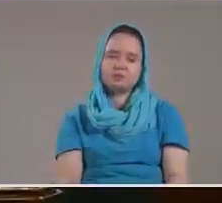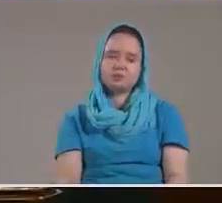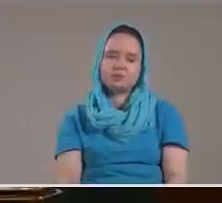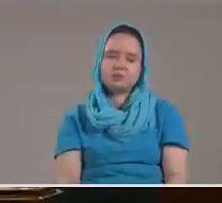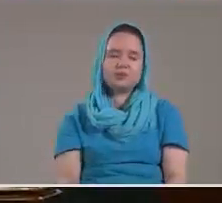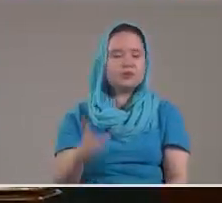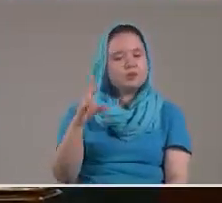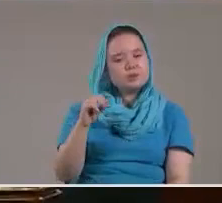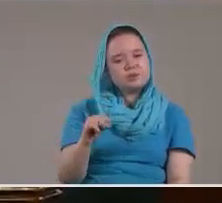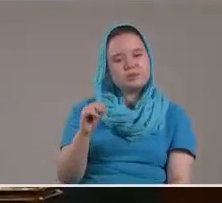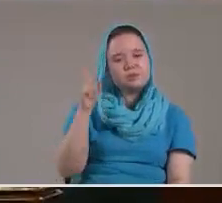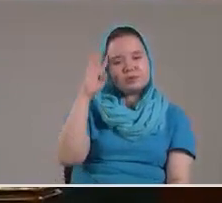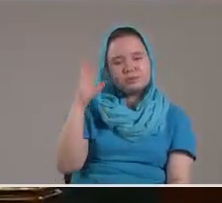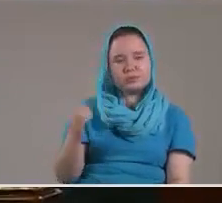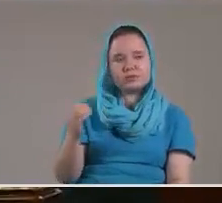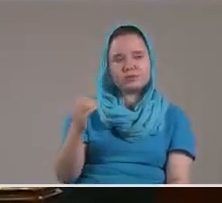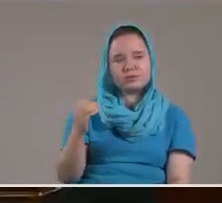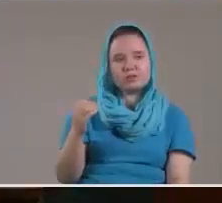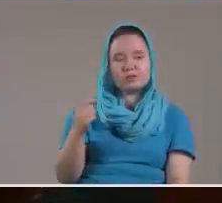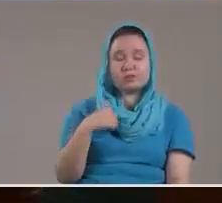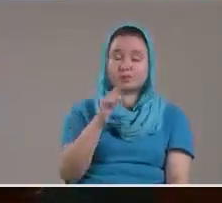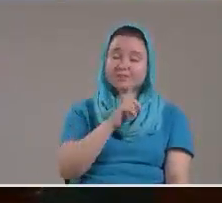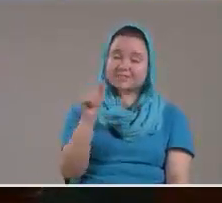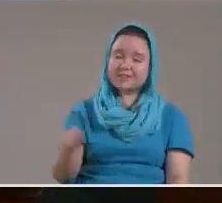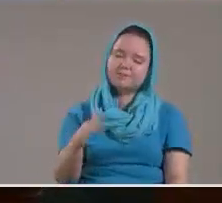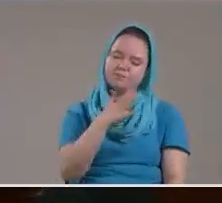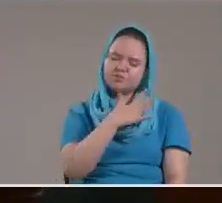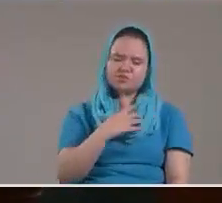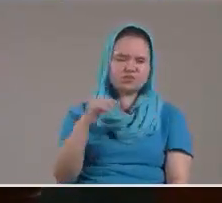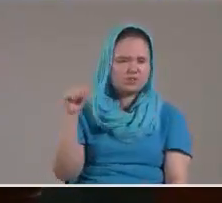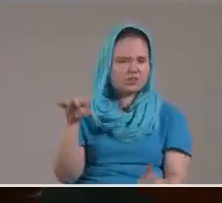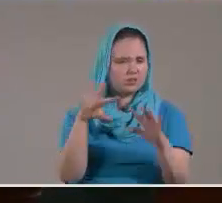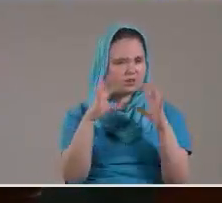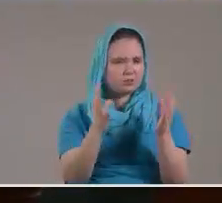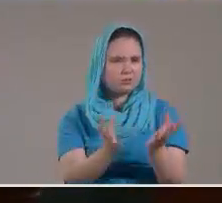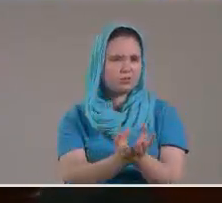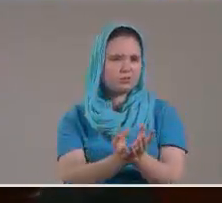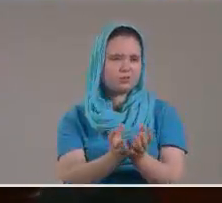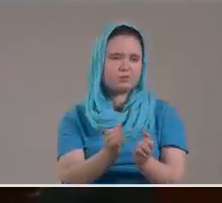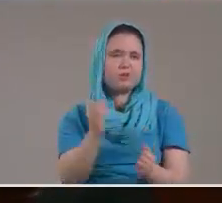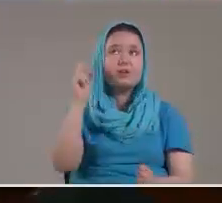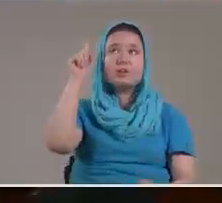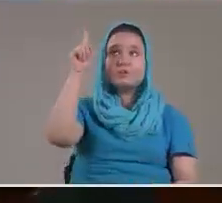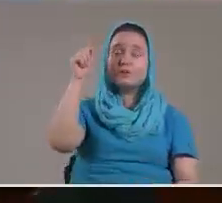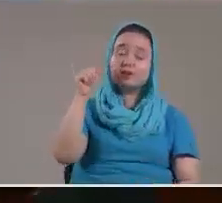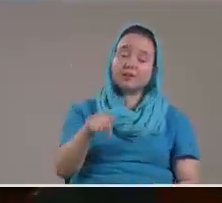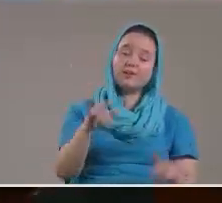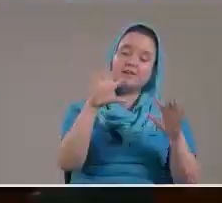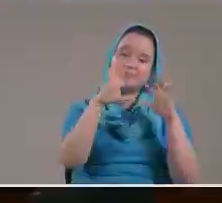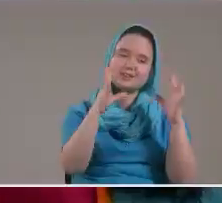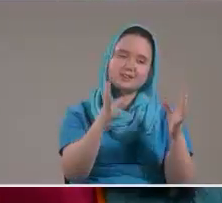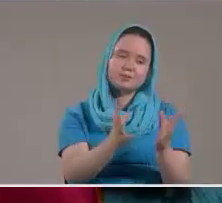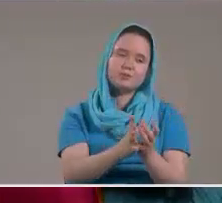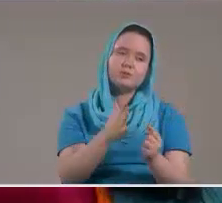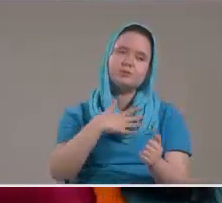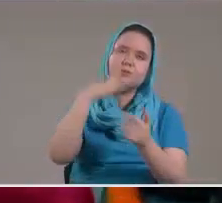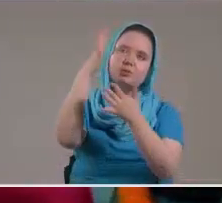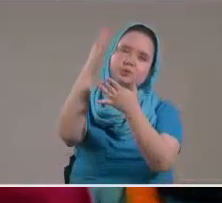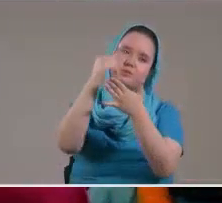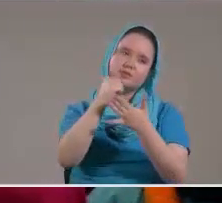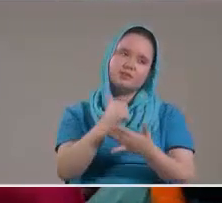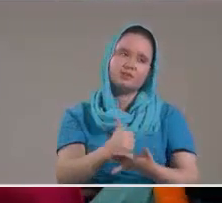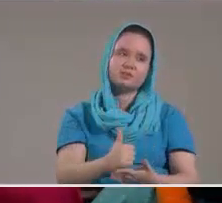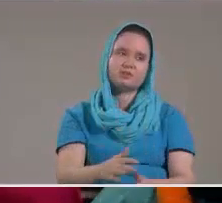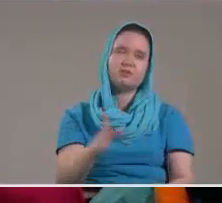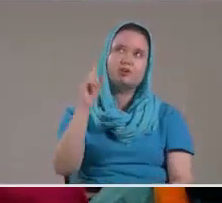No porque esté Sufriendo En este mundo Porque aún En este mundo Tú has puesto Aún un